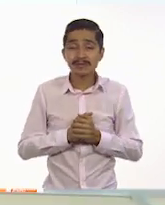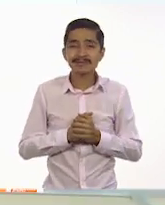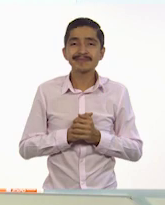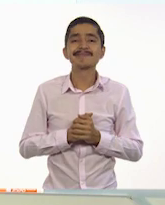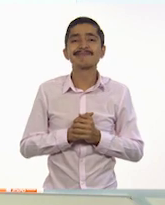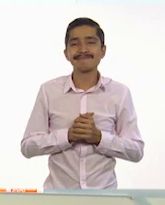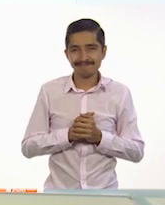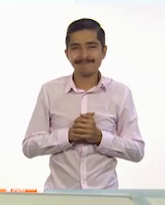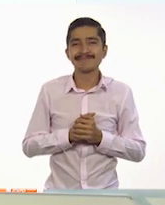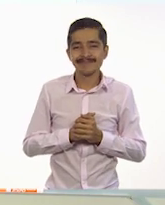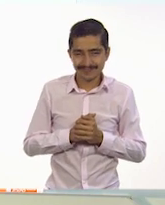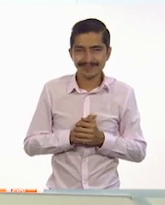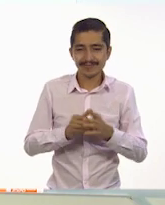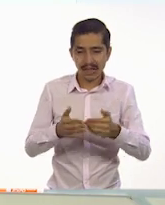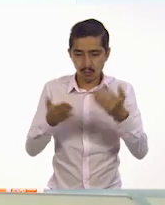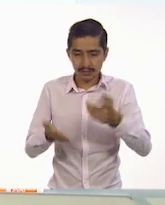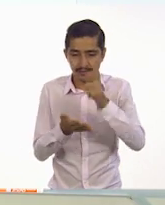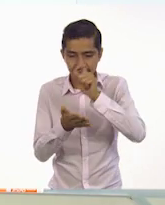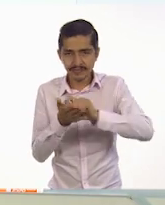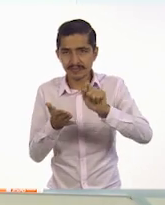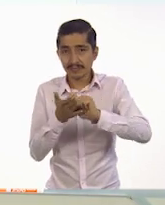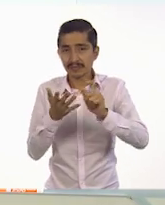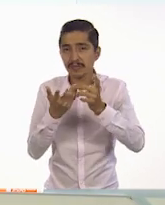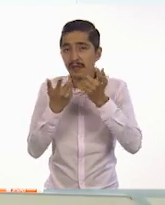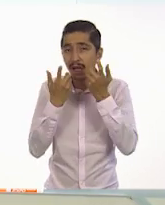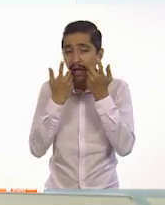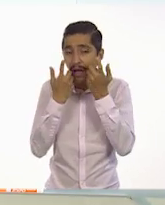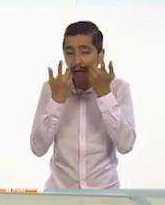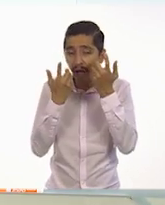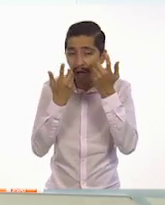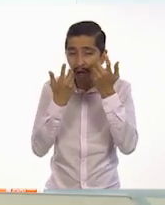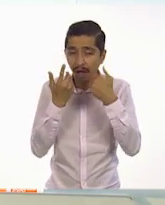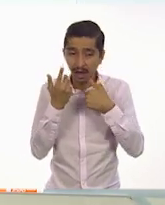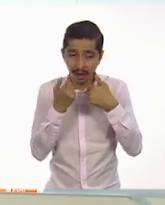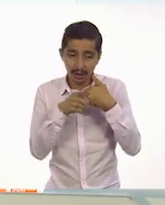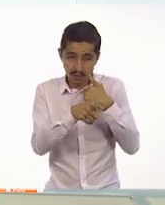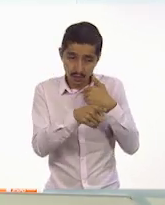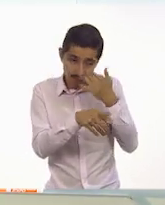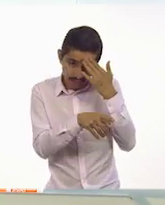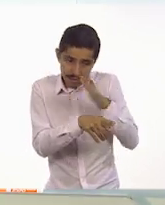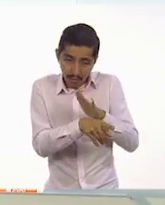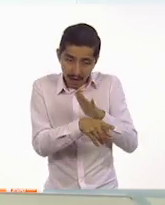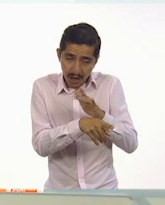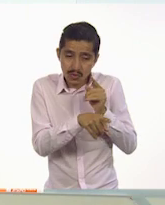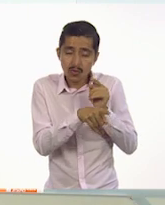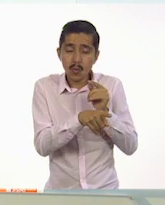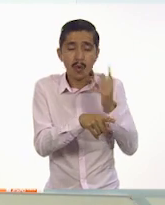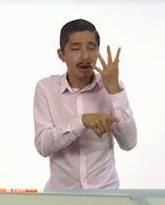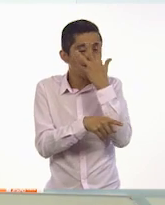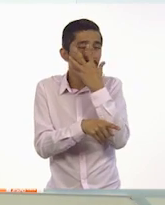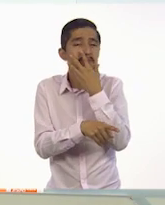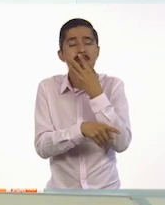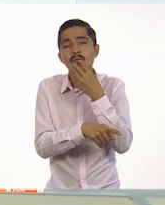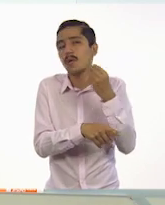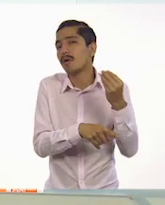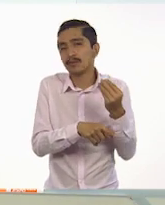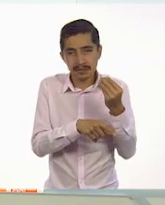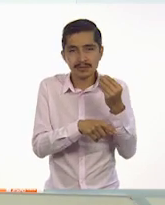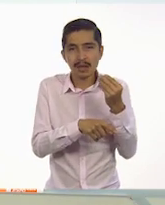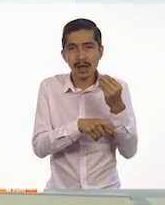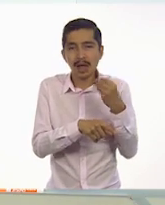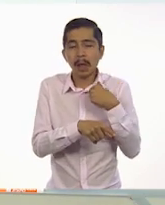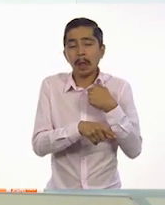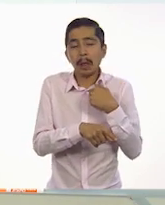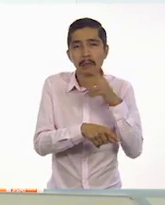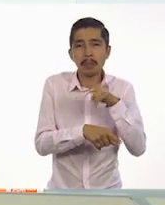Correcto. Vamos a escribir. Quiero que sepas que eres muy hermosa. Me agrada mucho tu compañía.